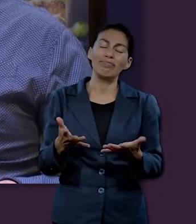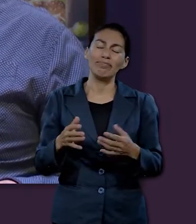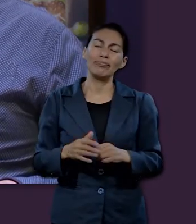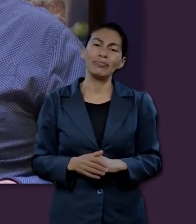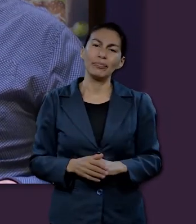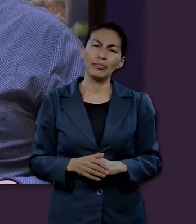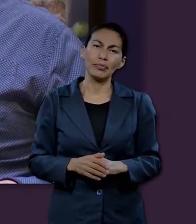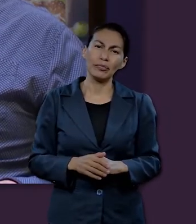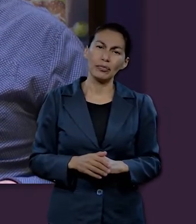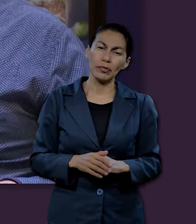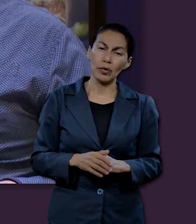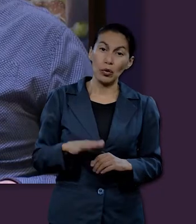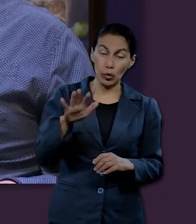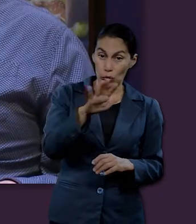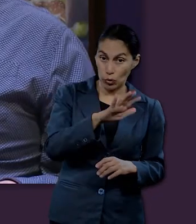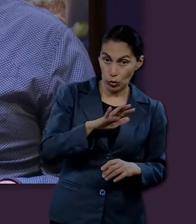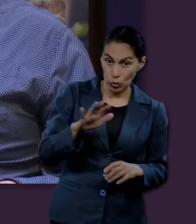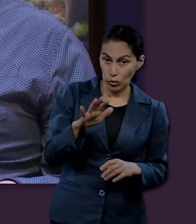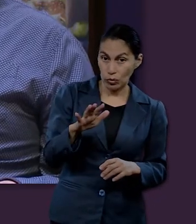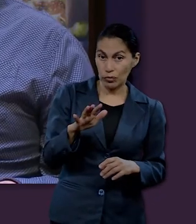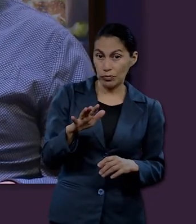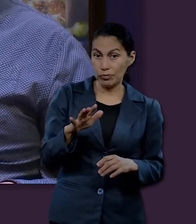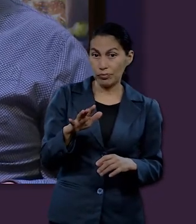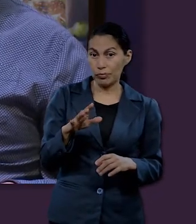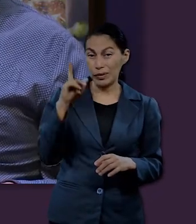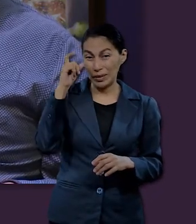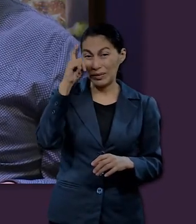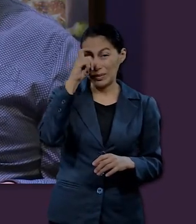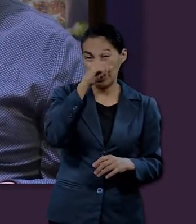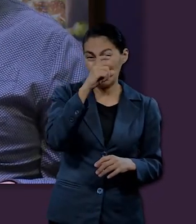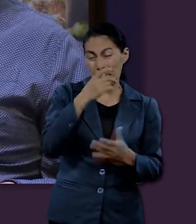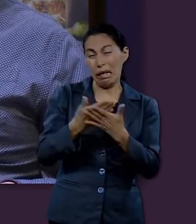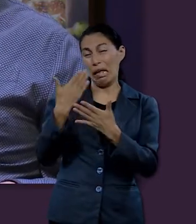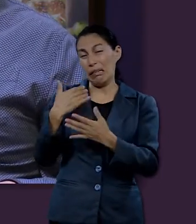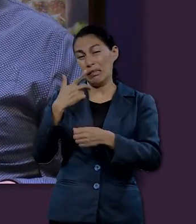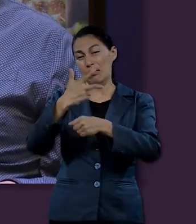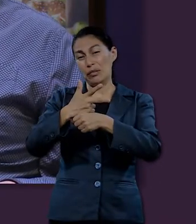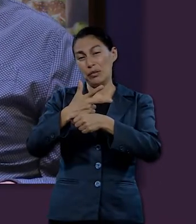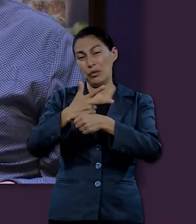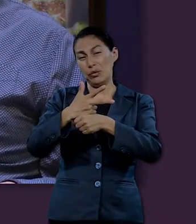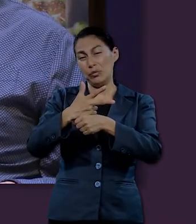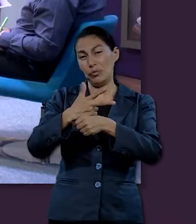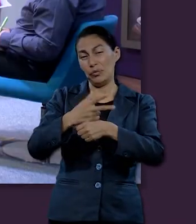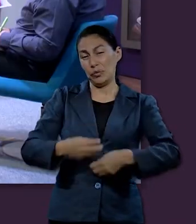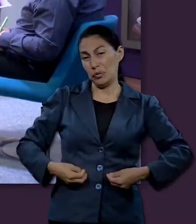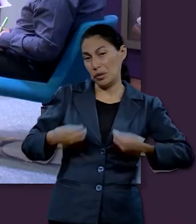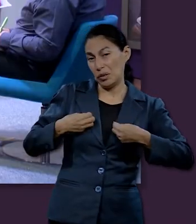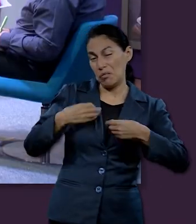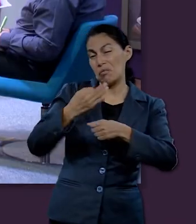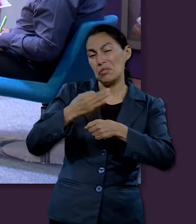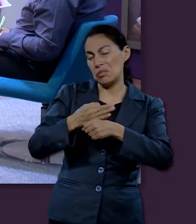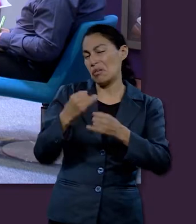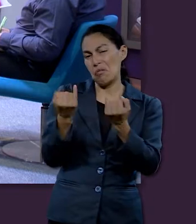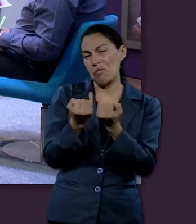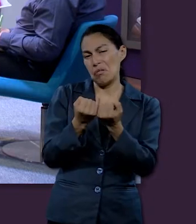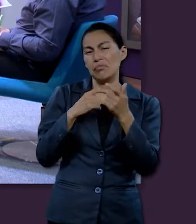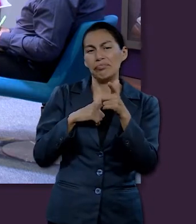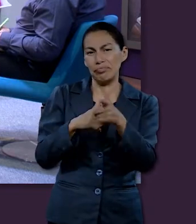se presenta como desafiante, tanto en los tiempos de Abacud como ahora. Sí, entonces,